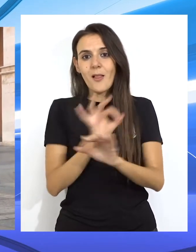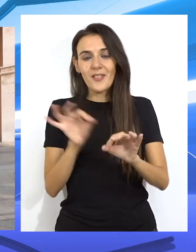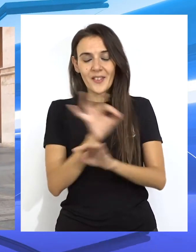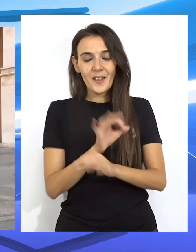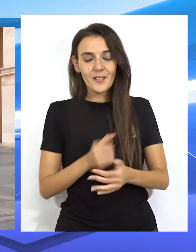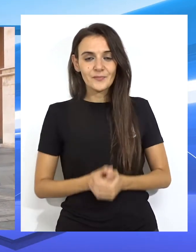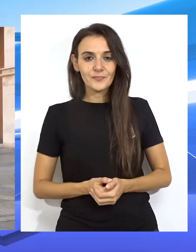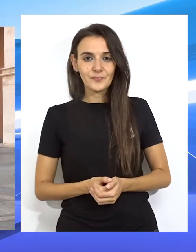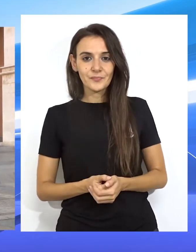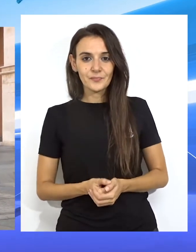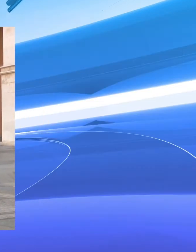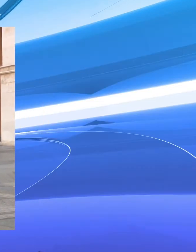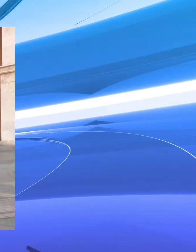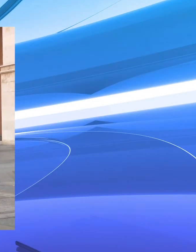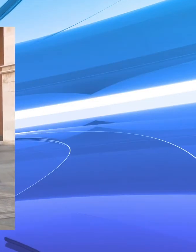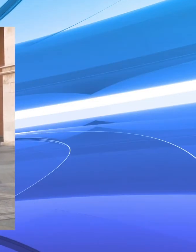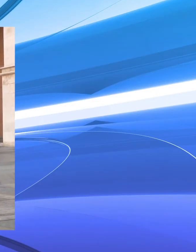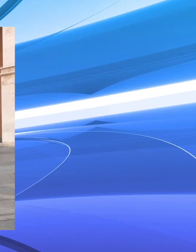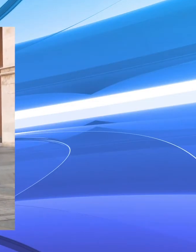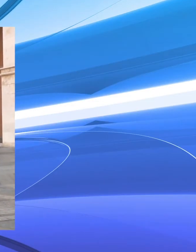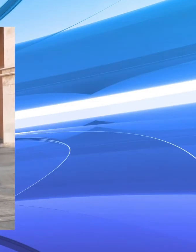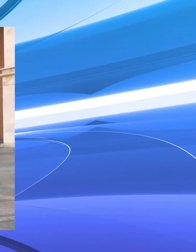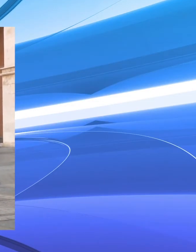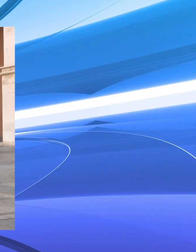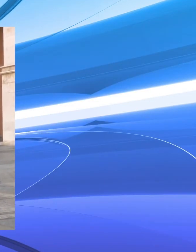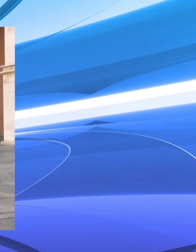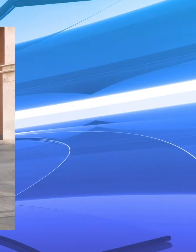Gracias ver el Gracias. Gracias. Gracias. Gracias. Gracias. Gracias.